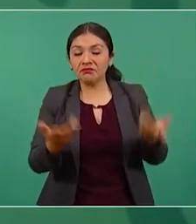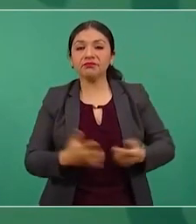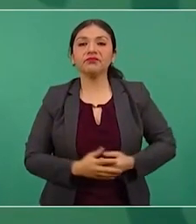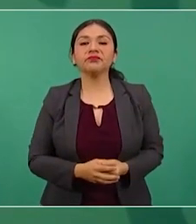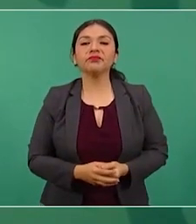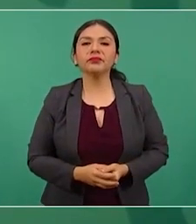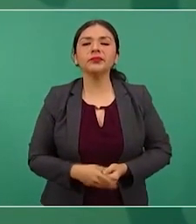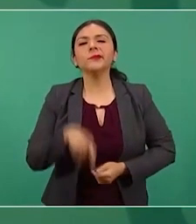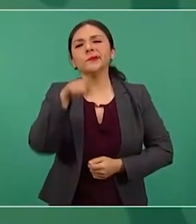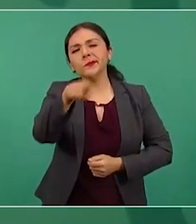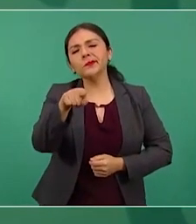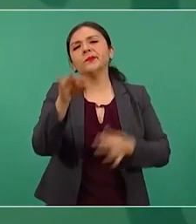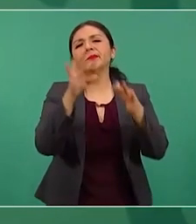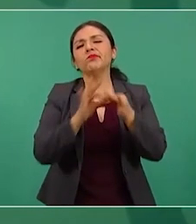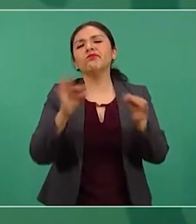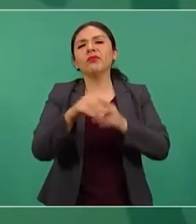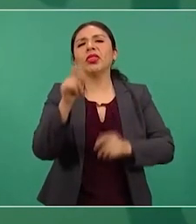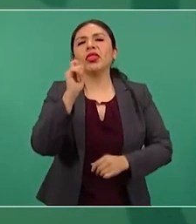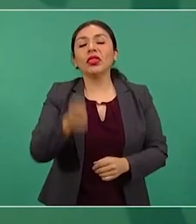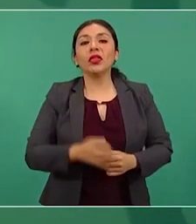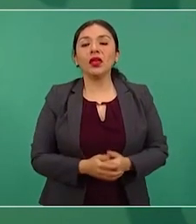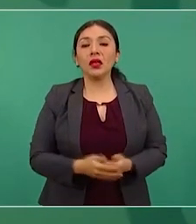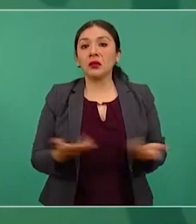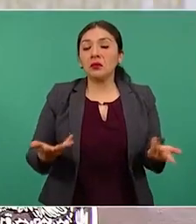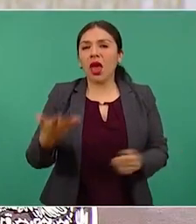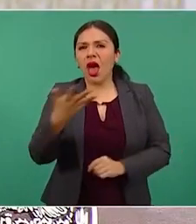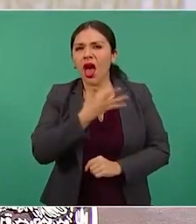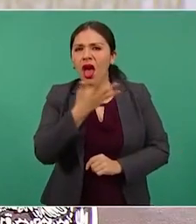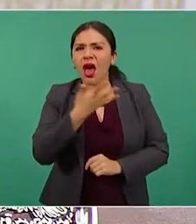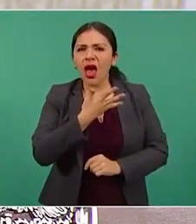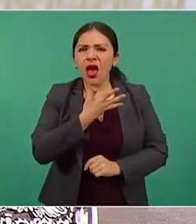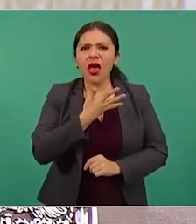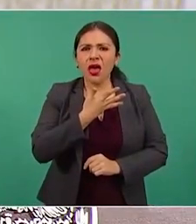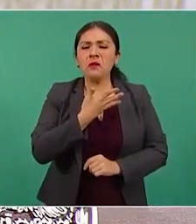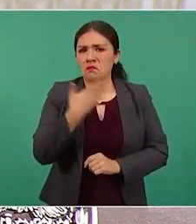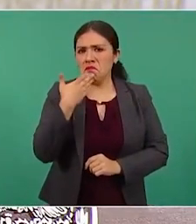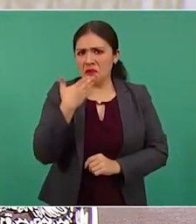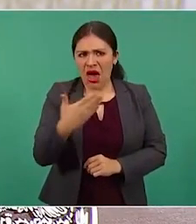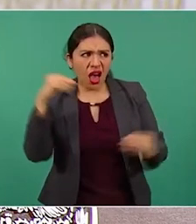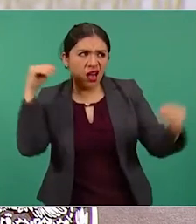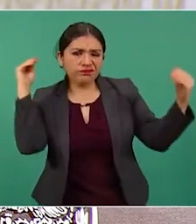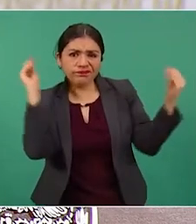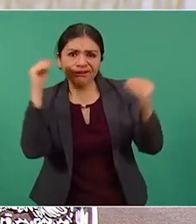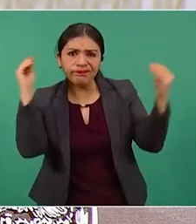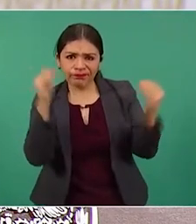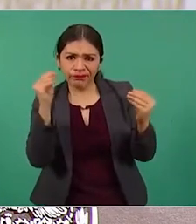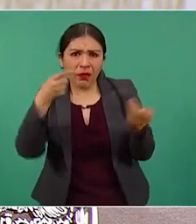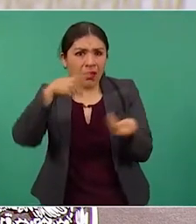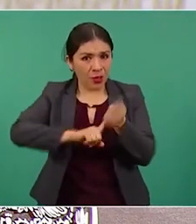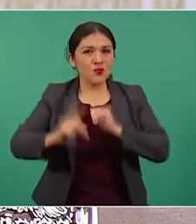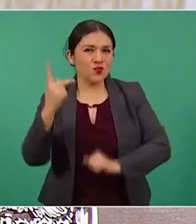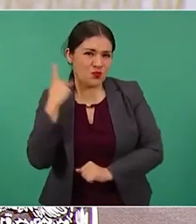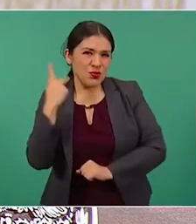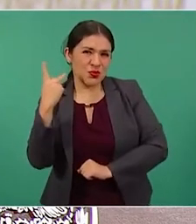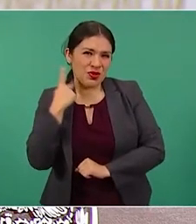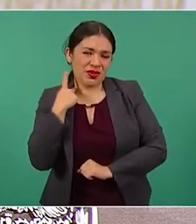a que existe un buen debate político,